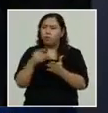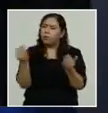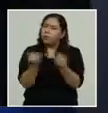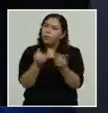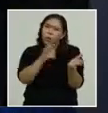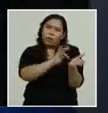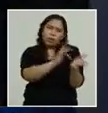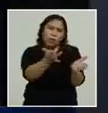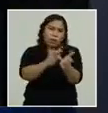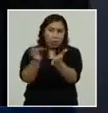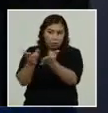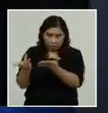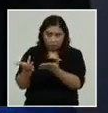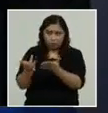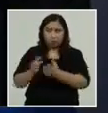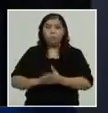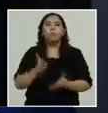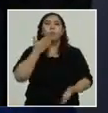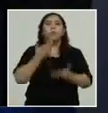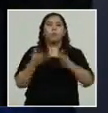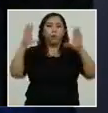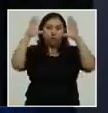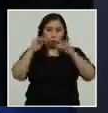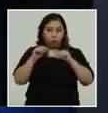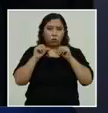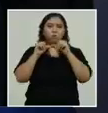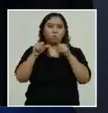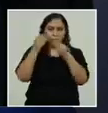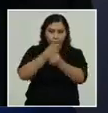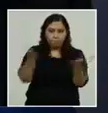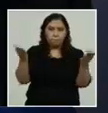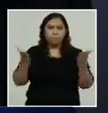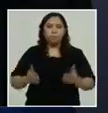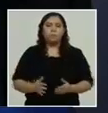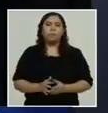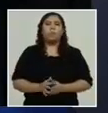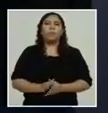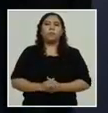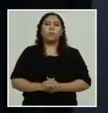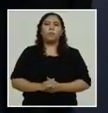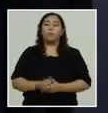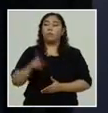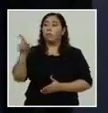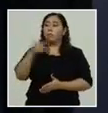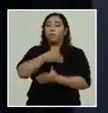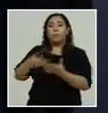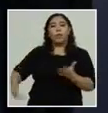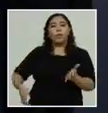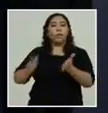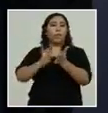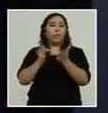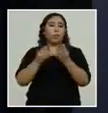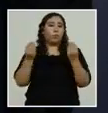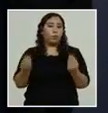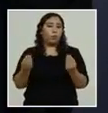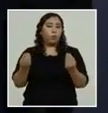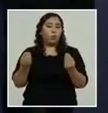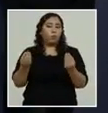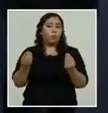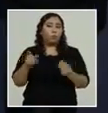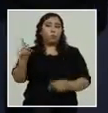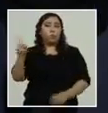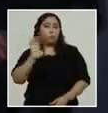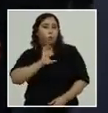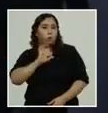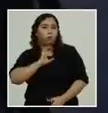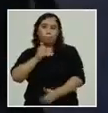al igual que el sector privado buenas noches y seguimos en contacto presidente muchas gracias igualmente a las autoridades policiales